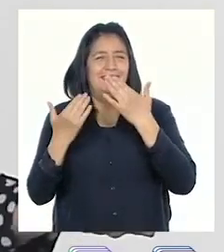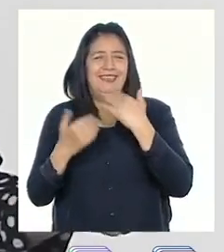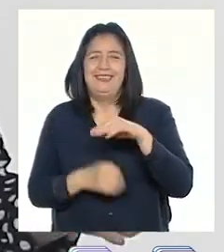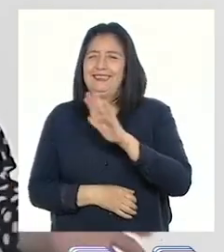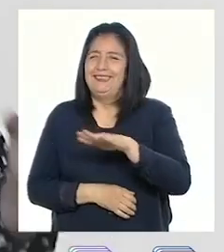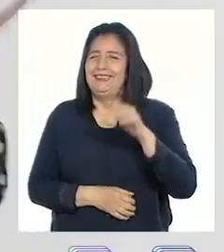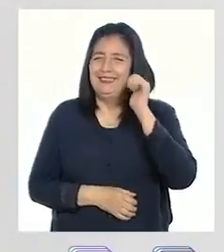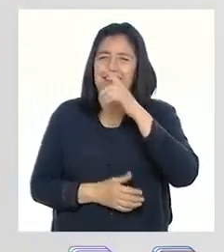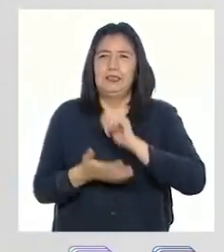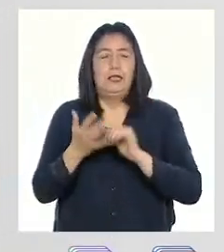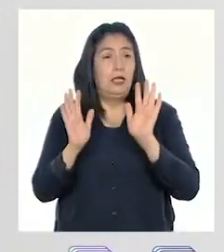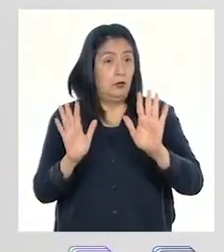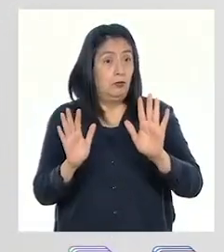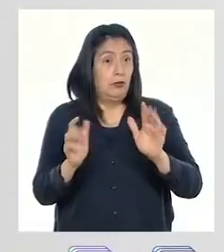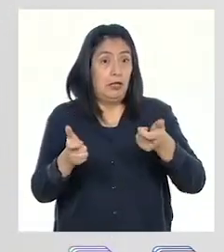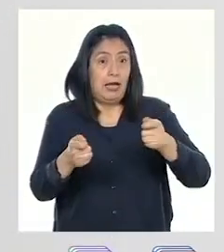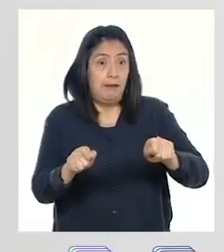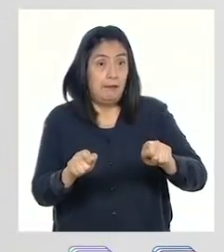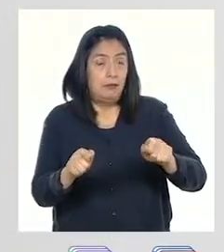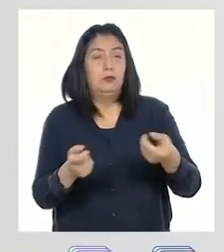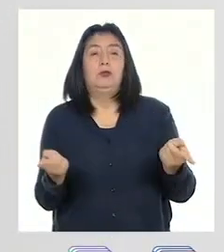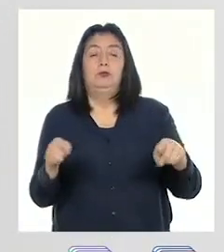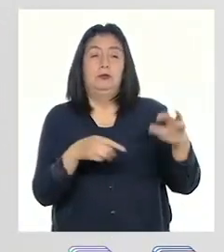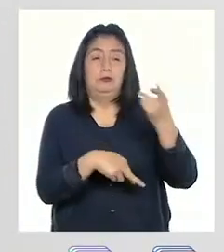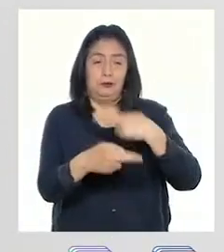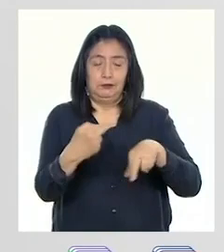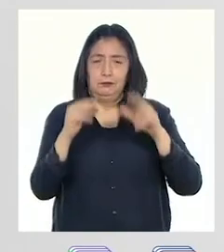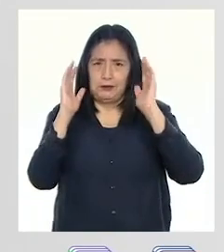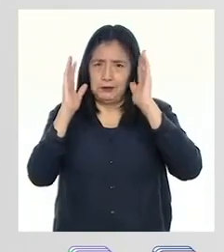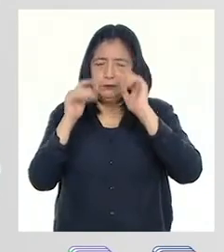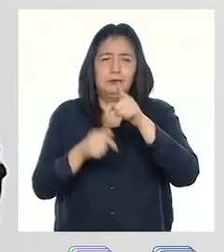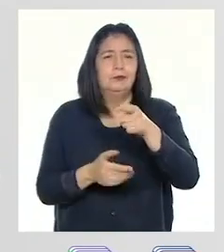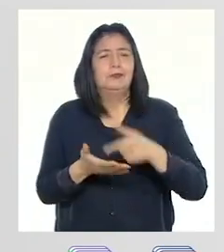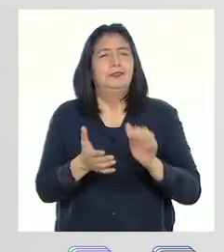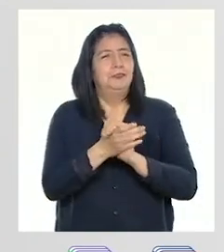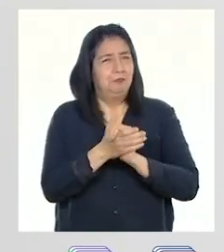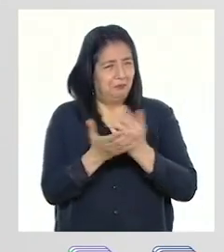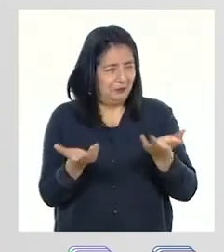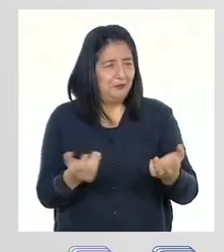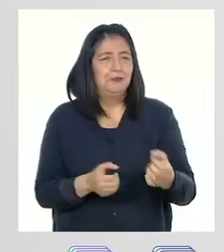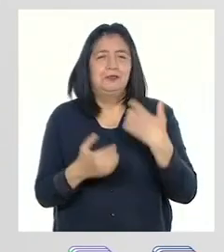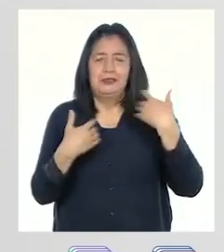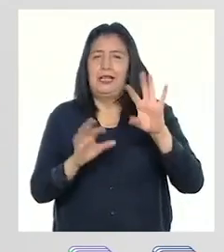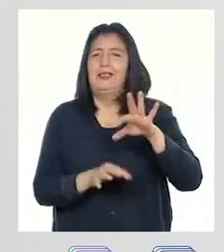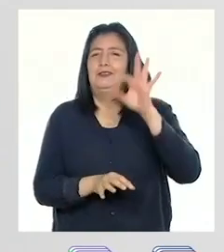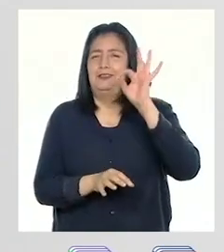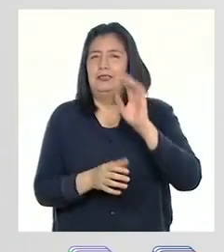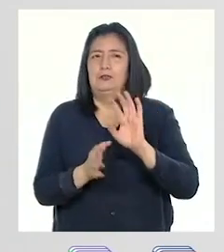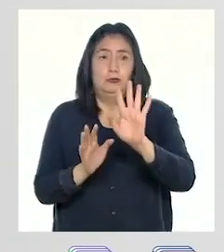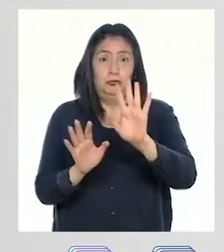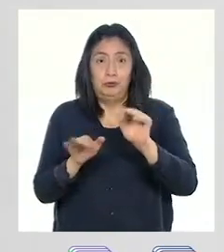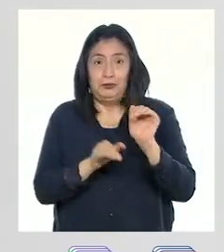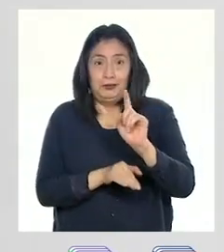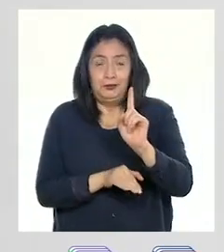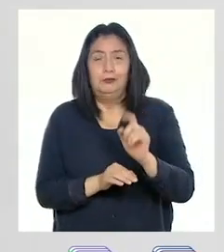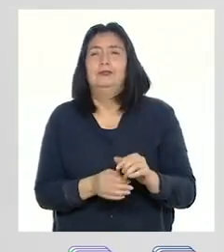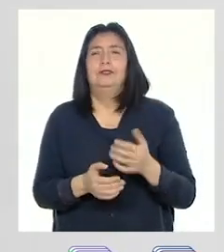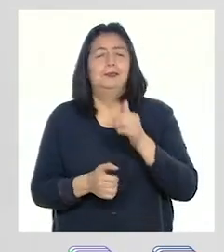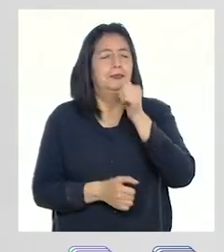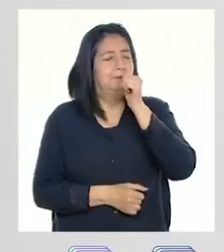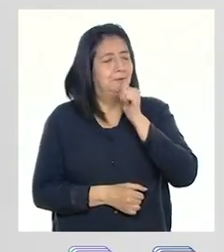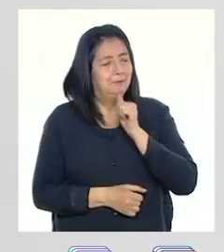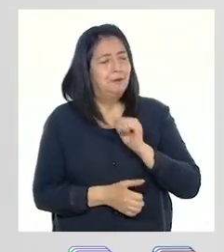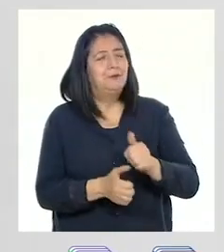gracias chicos y chicas. Ahora sí, nos vamos a la pausa y al regreso escucharemos lo que nuestros compañeros han encontrado. ¡No se vayan! La